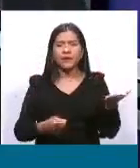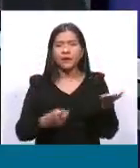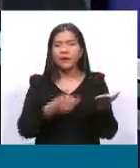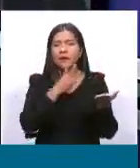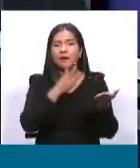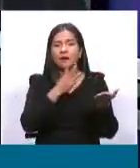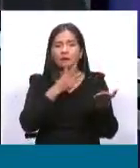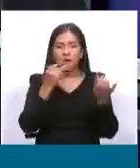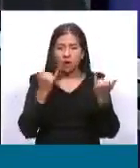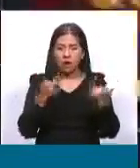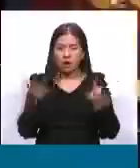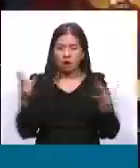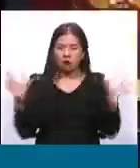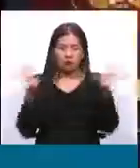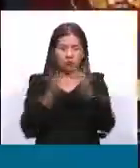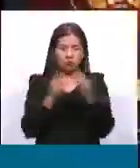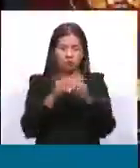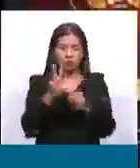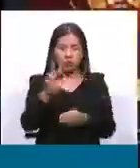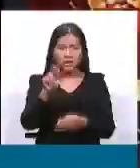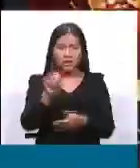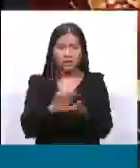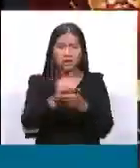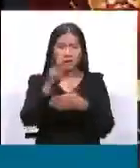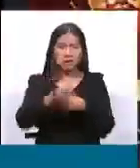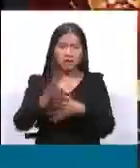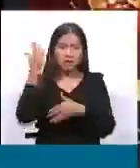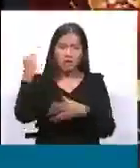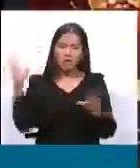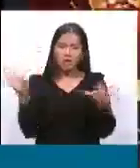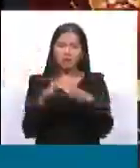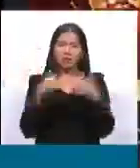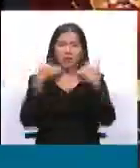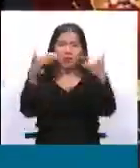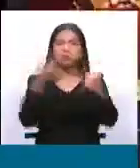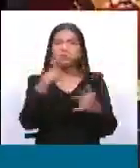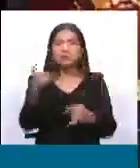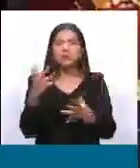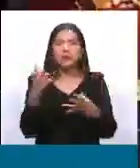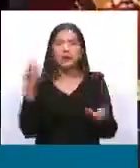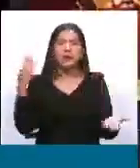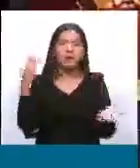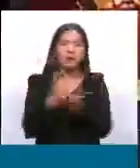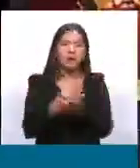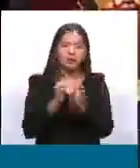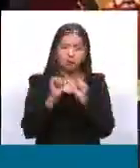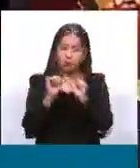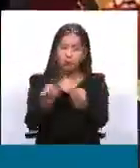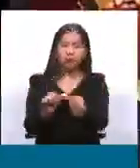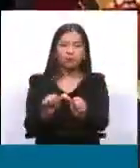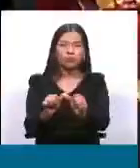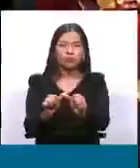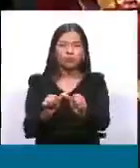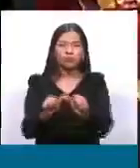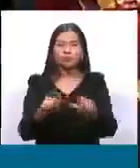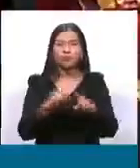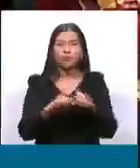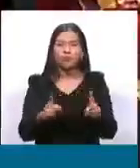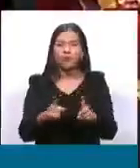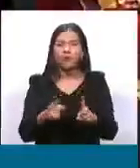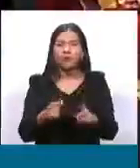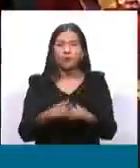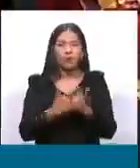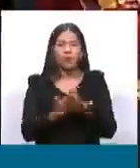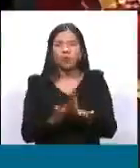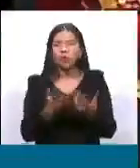convocando en este cabildo del 30 de septiembre, se hablaba sobre un paro indefinido. Las condiciones bajo las que se estaría convocando